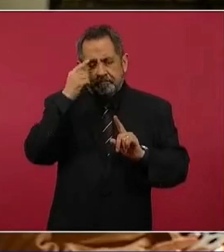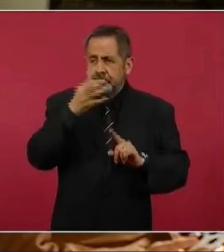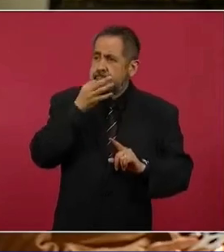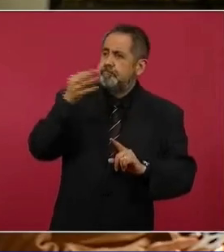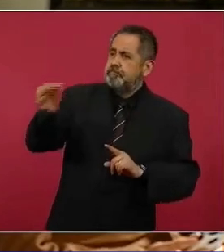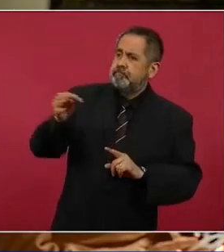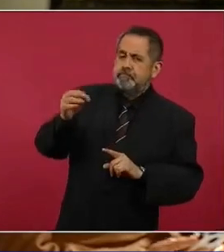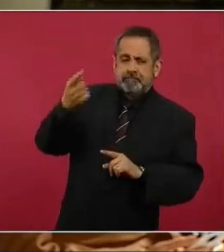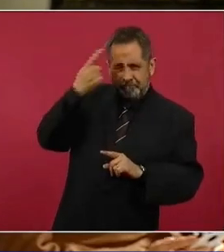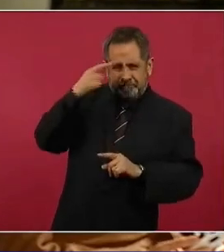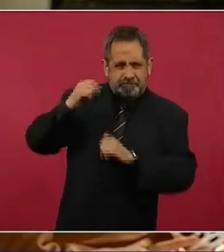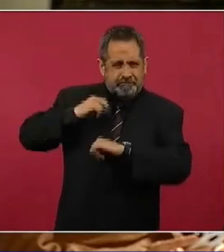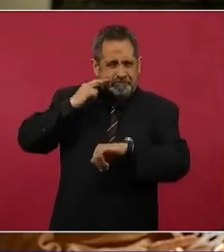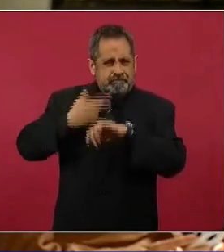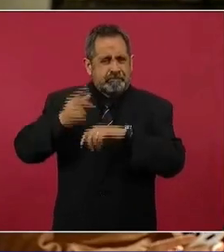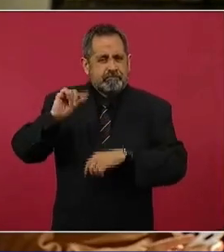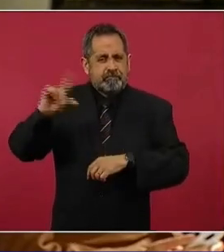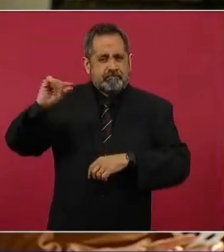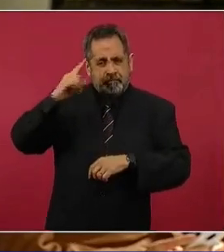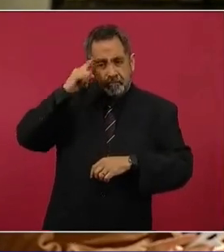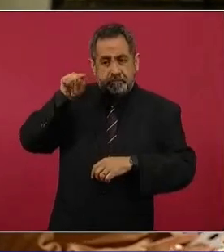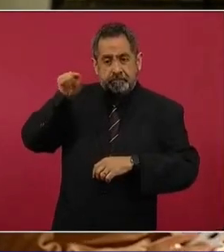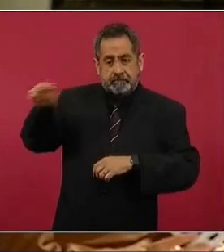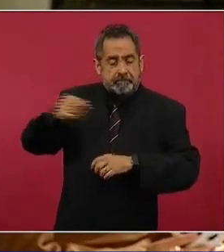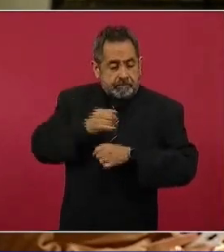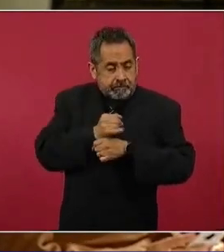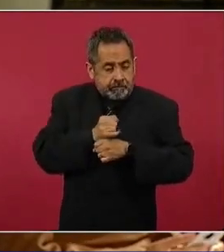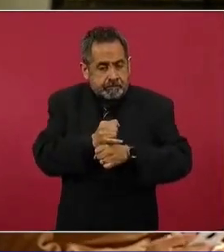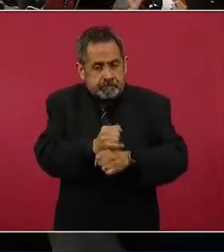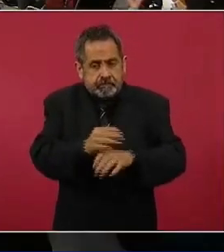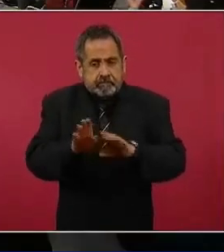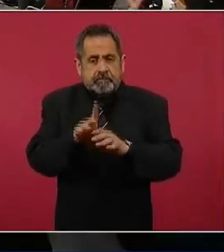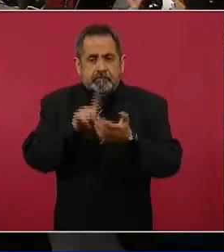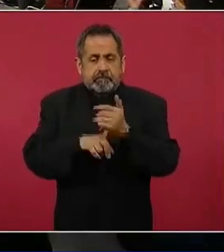correspondientes para que investiguen este proceso.